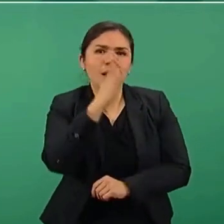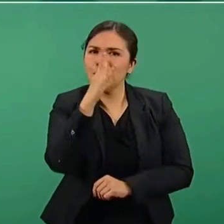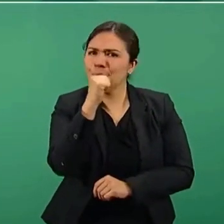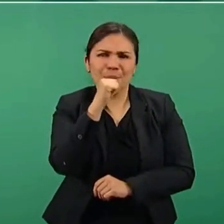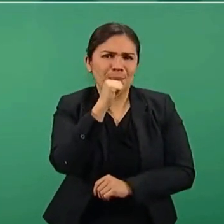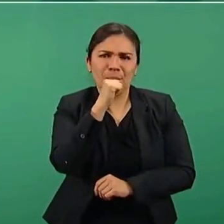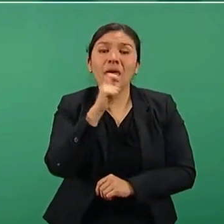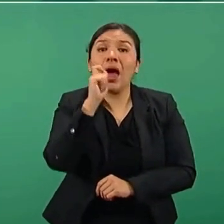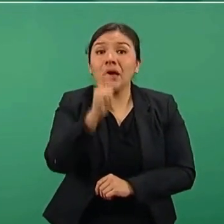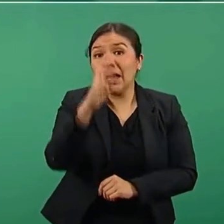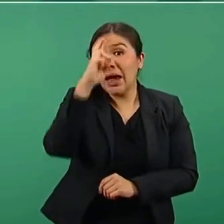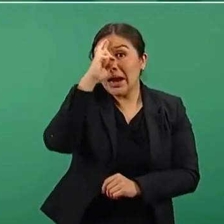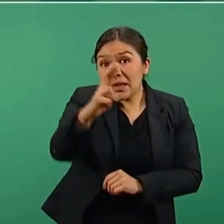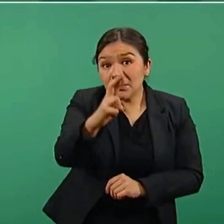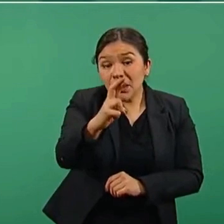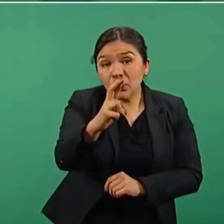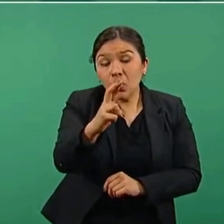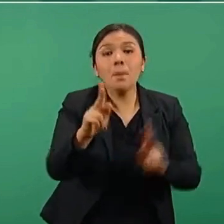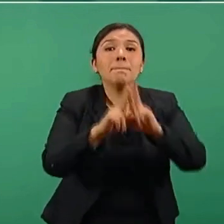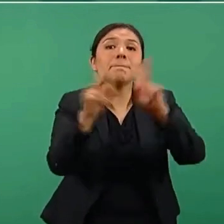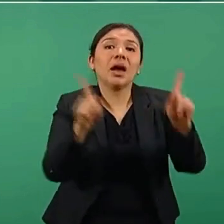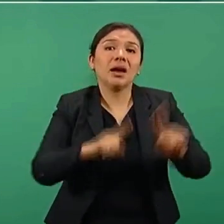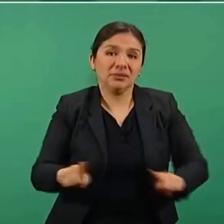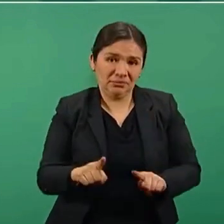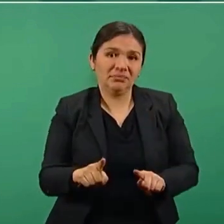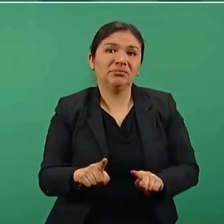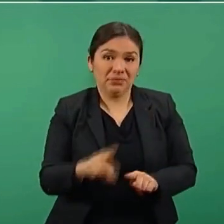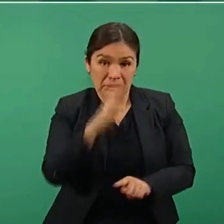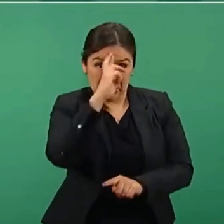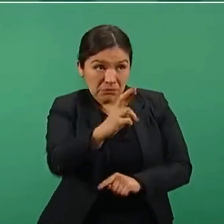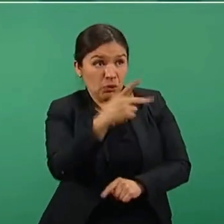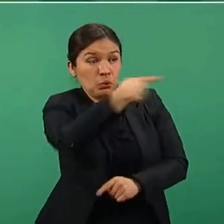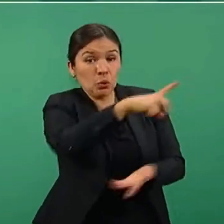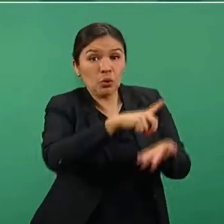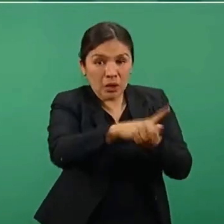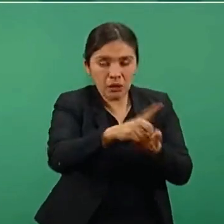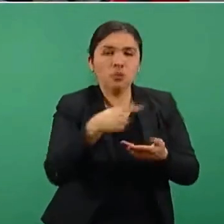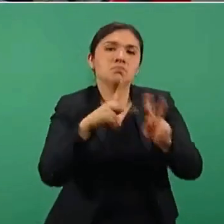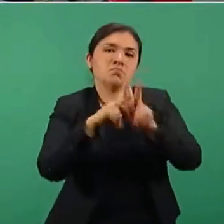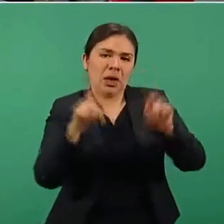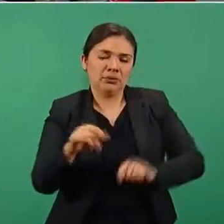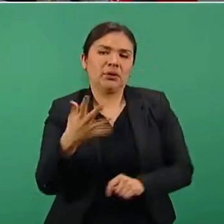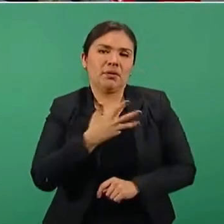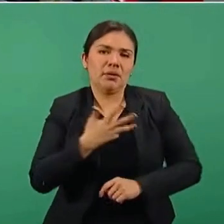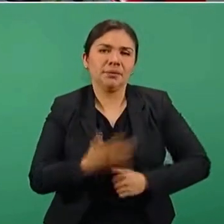El respeto al derecho ajeno es la paz. Presidente, y por último, si me permite, tenemos…